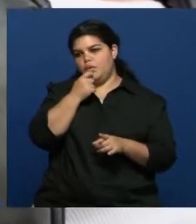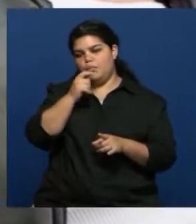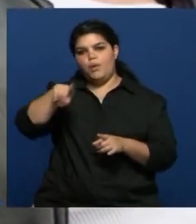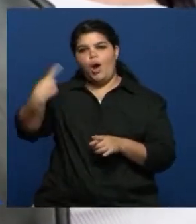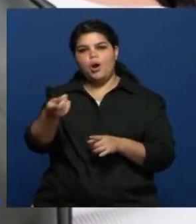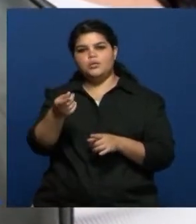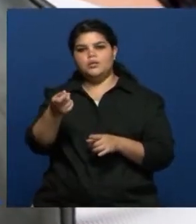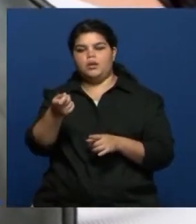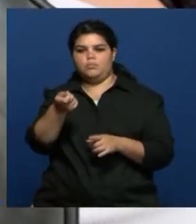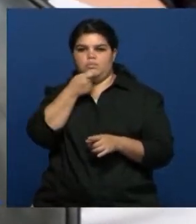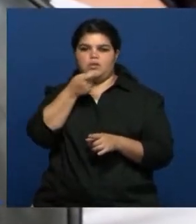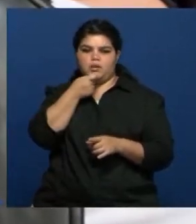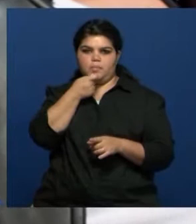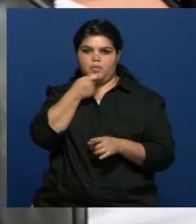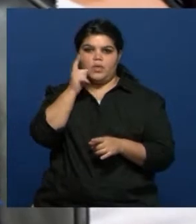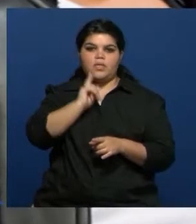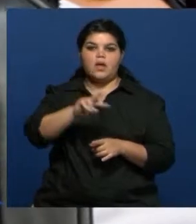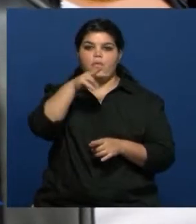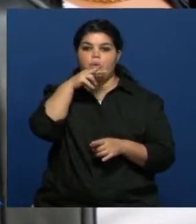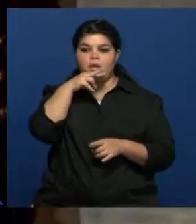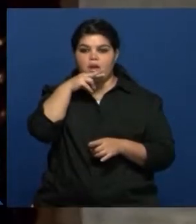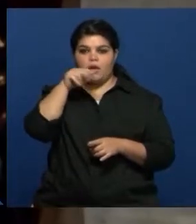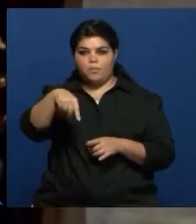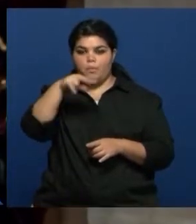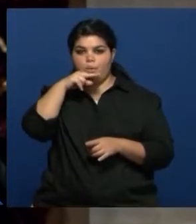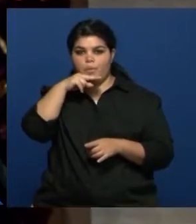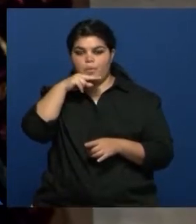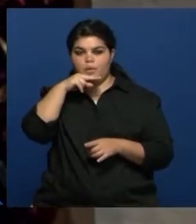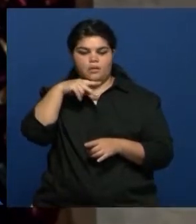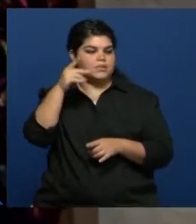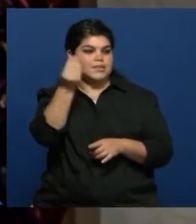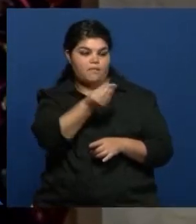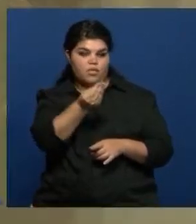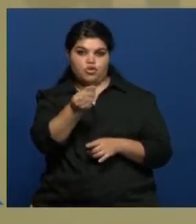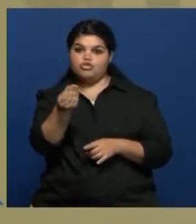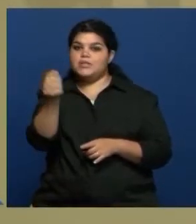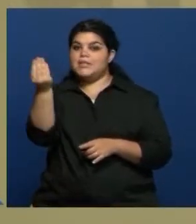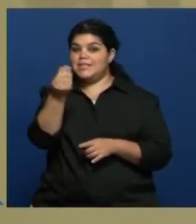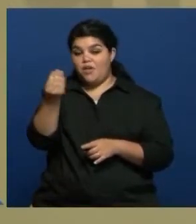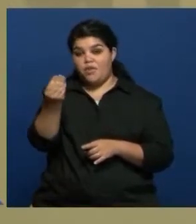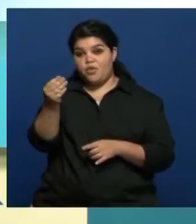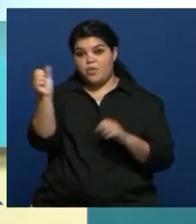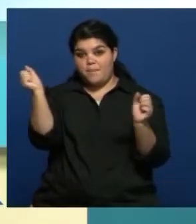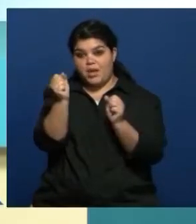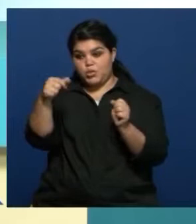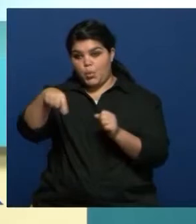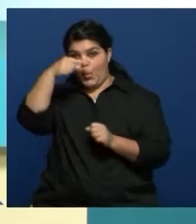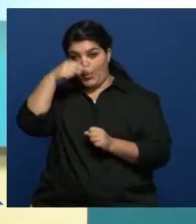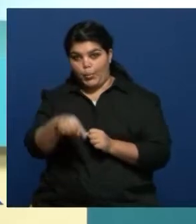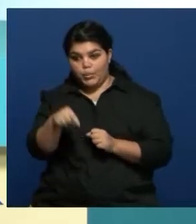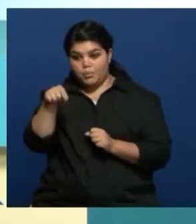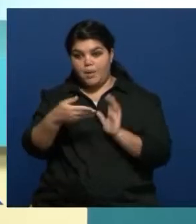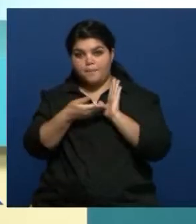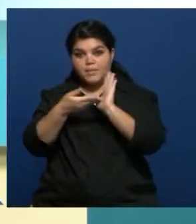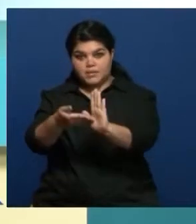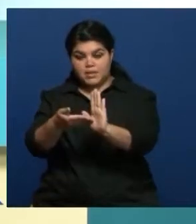¿no? Porque tenemos viernes, este es el último viernes, sábado de mayo, este es el último, así